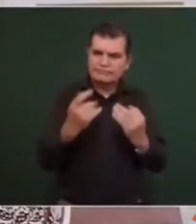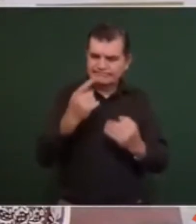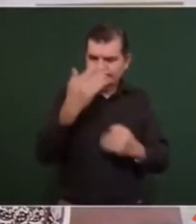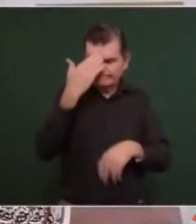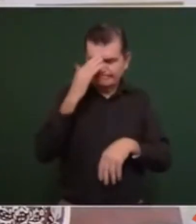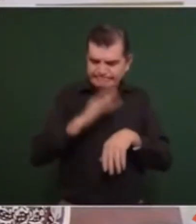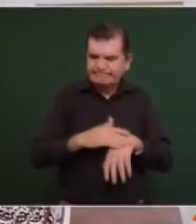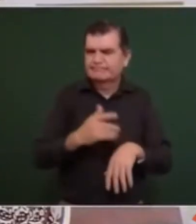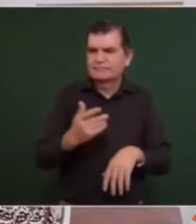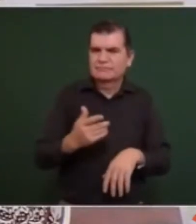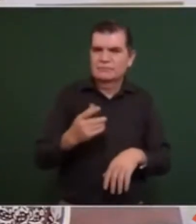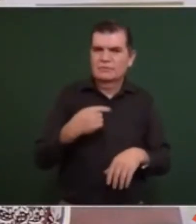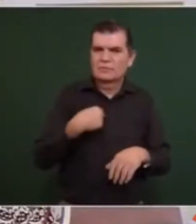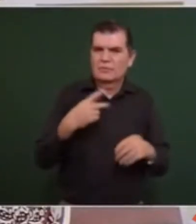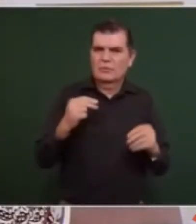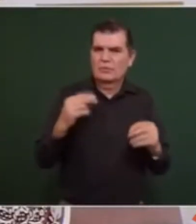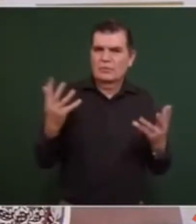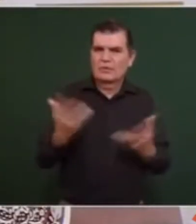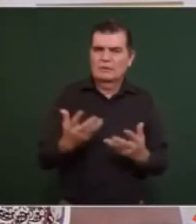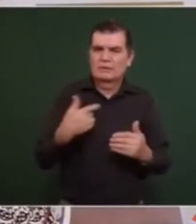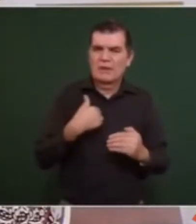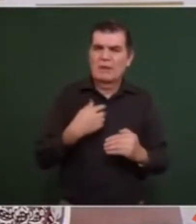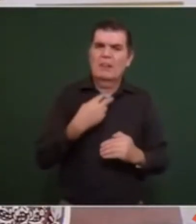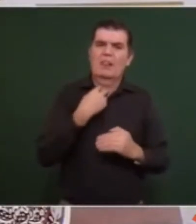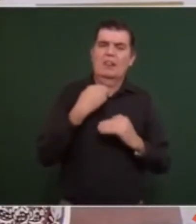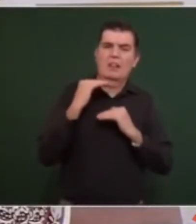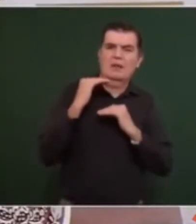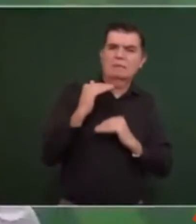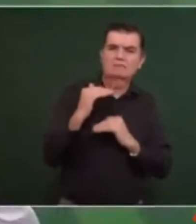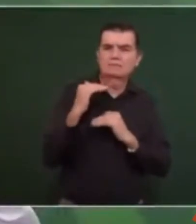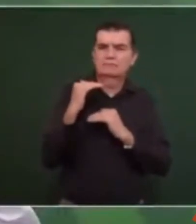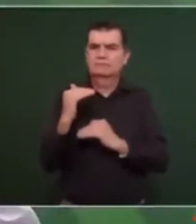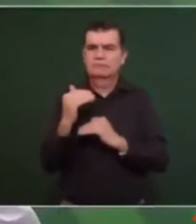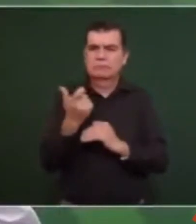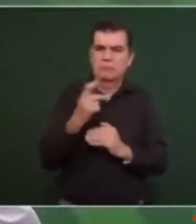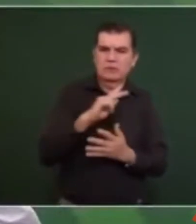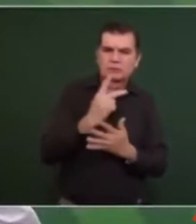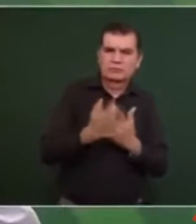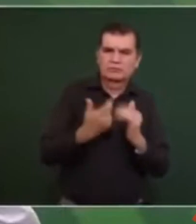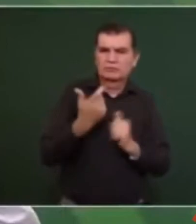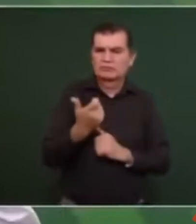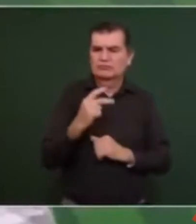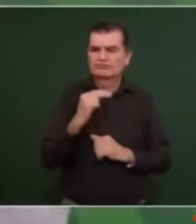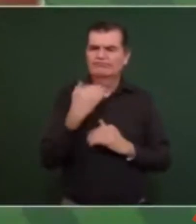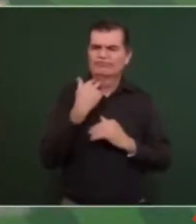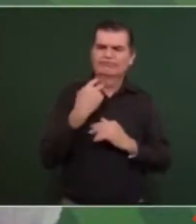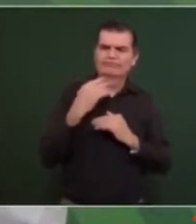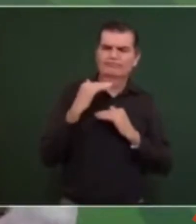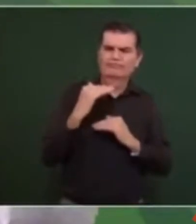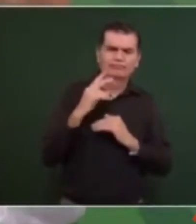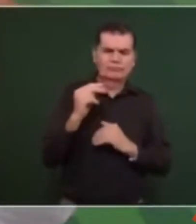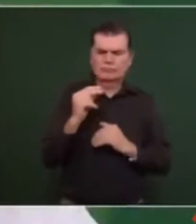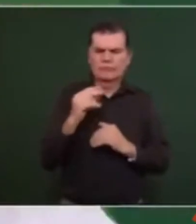a limitarnos en presupuesto hay